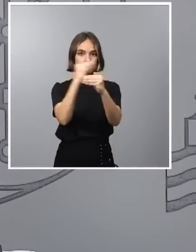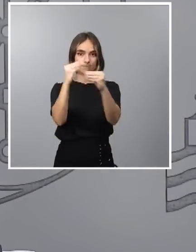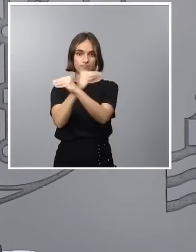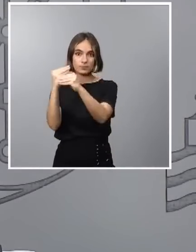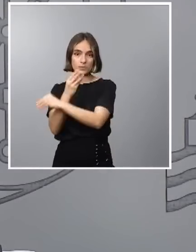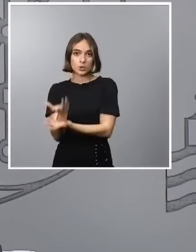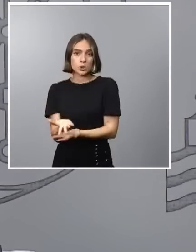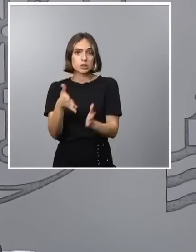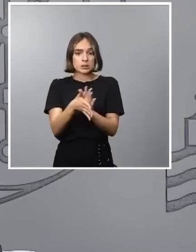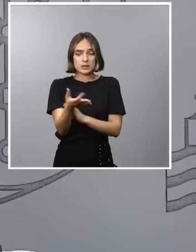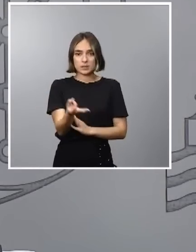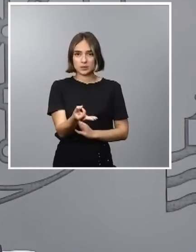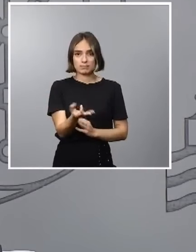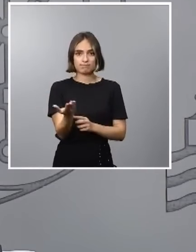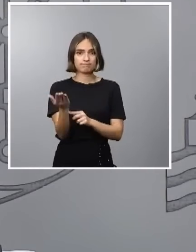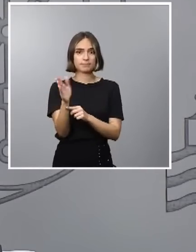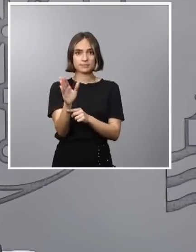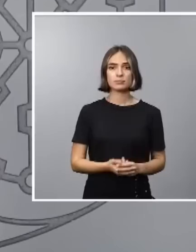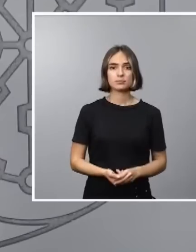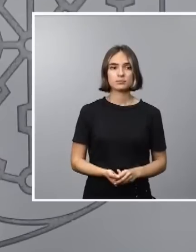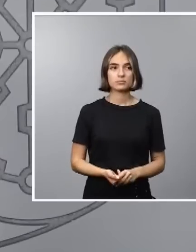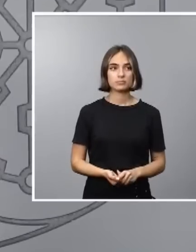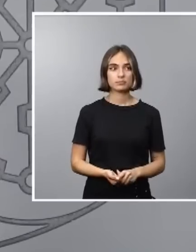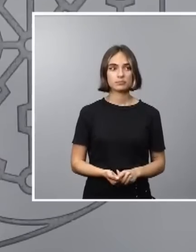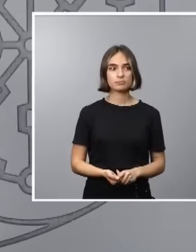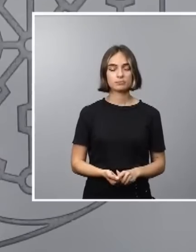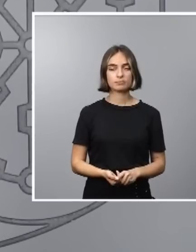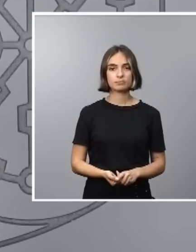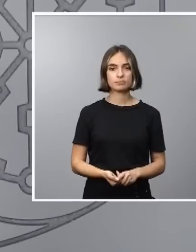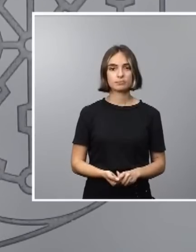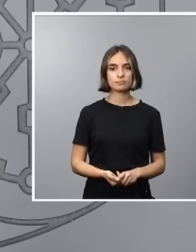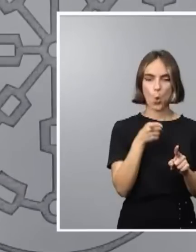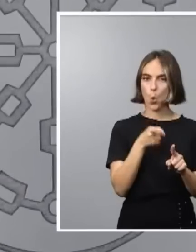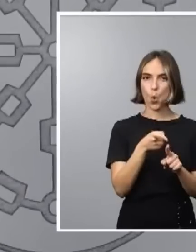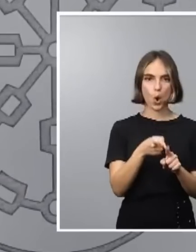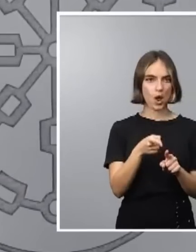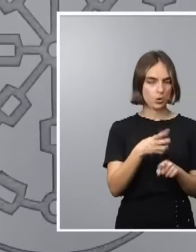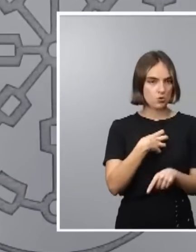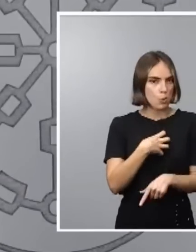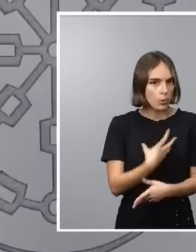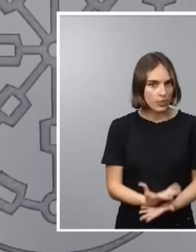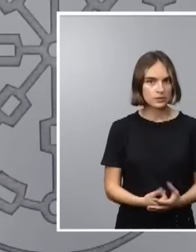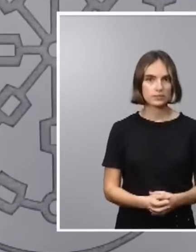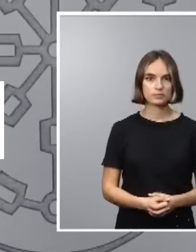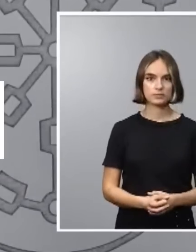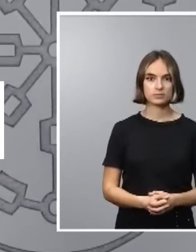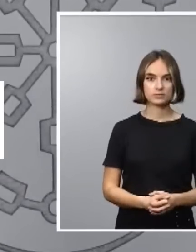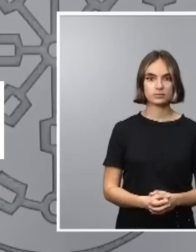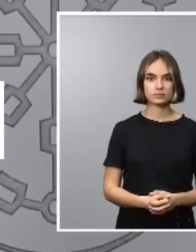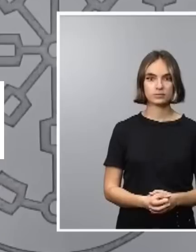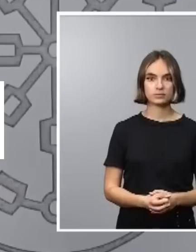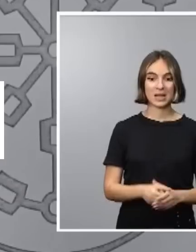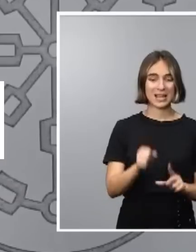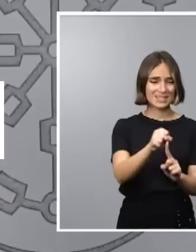evidencia es que no se puede utilizar la falsedad y no se pueden generar falsas